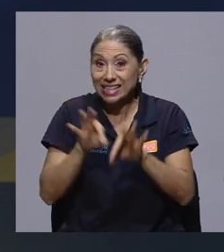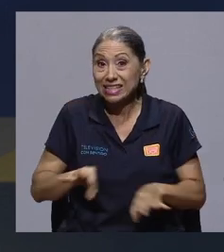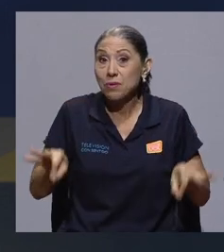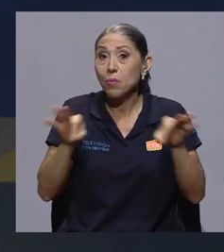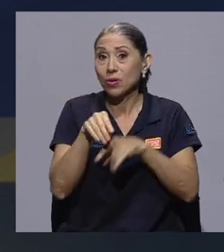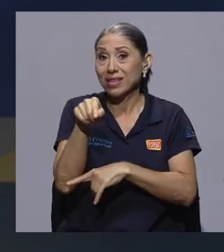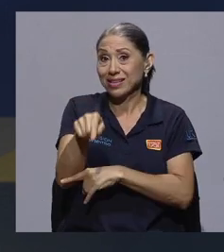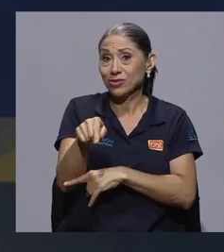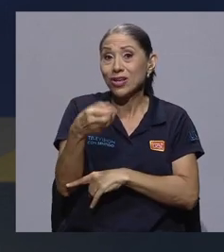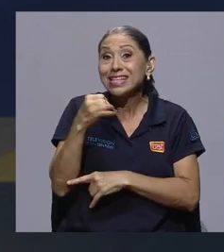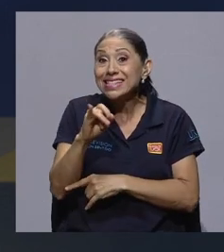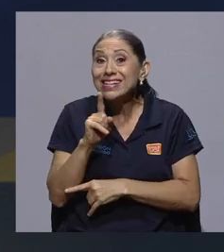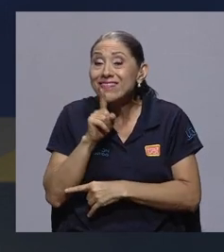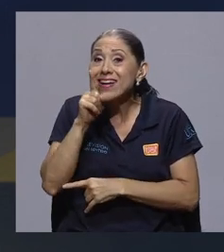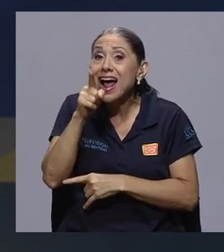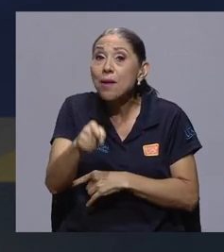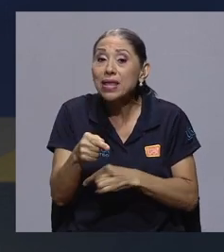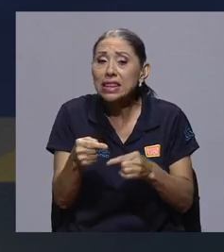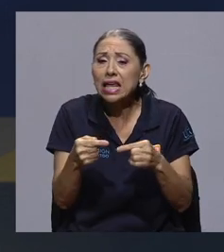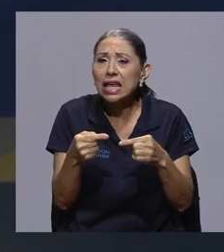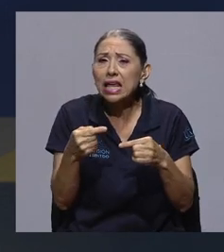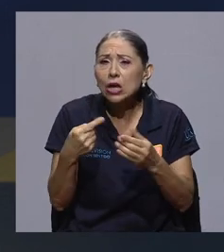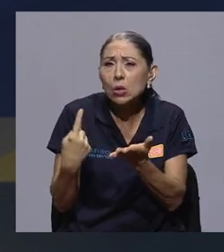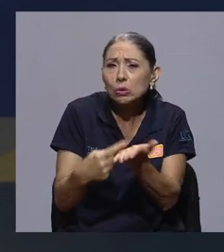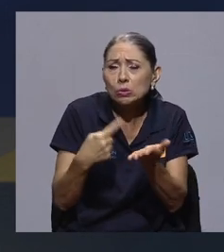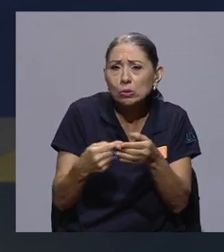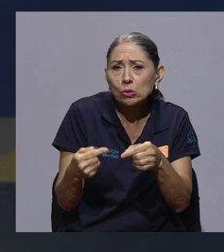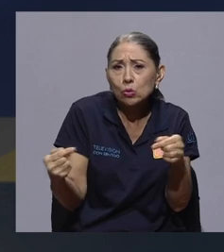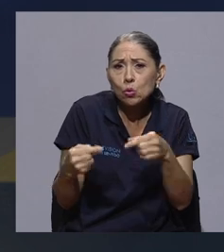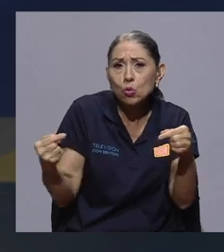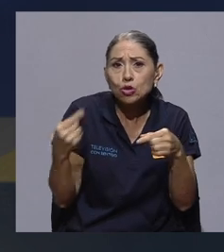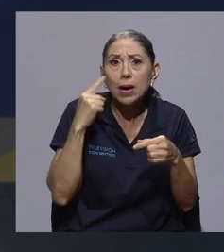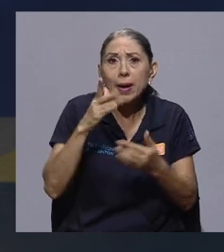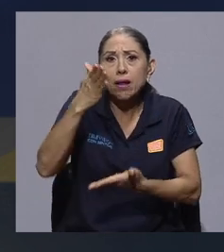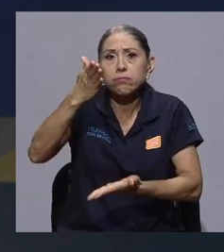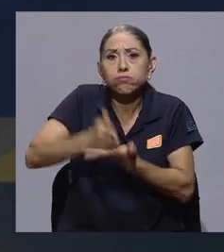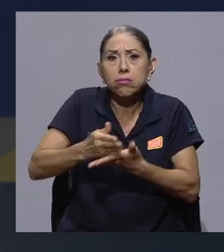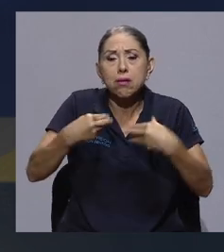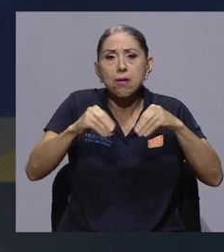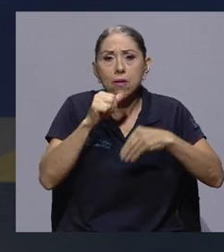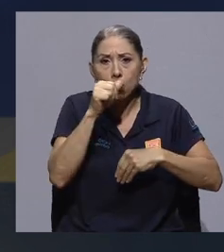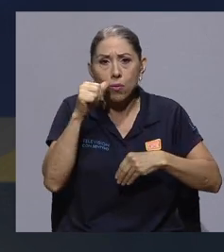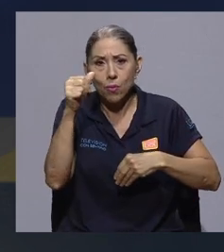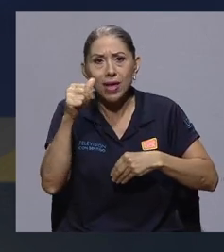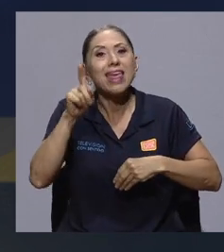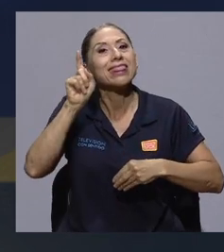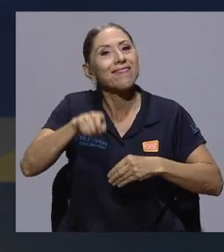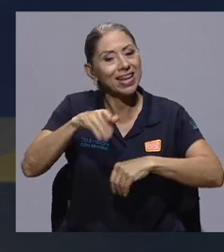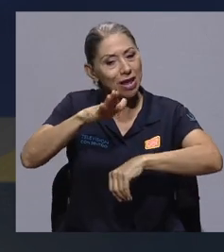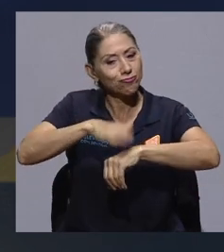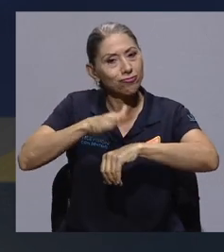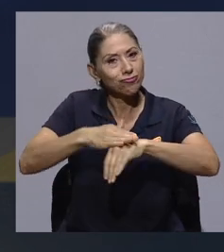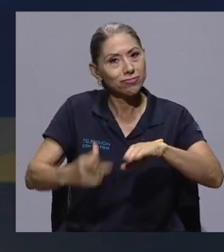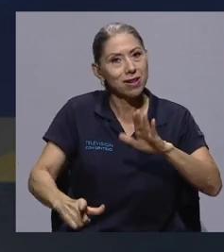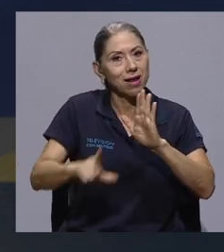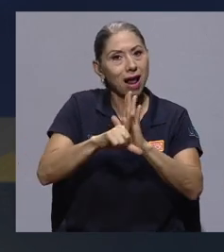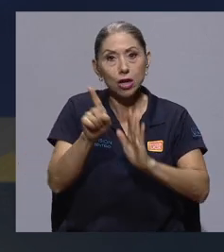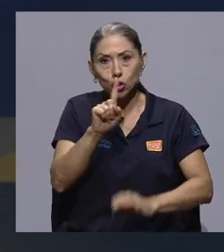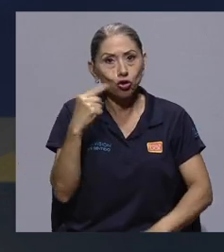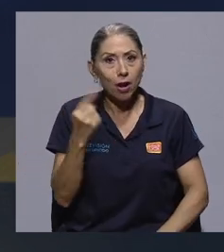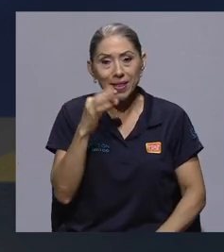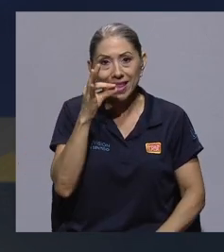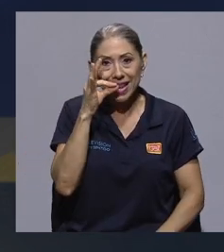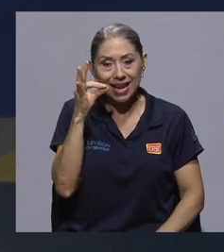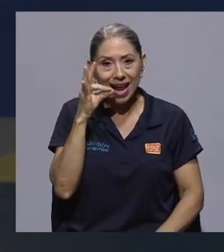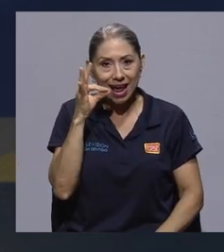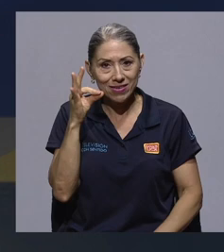en contra del narcotráfico, los procesos de regulación deberían ser el camino. Y no solo el cannabis, de todas las drogas. Y no es de un día